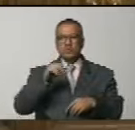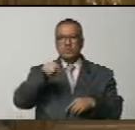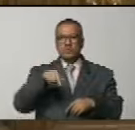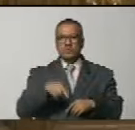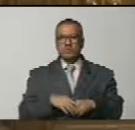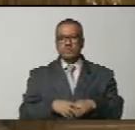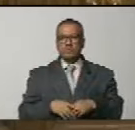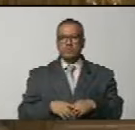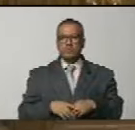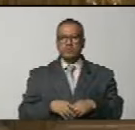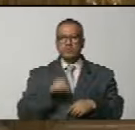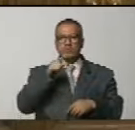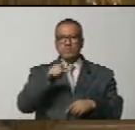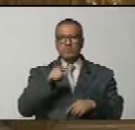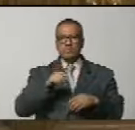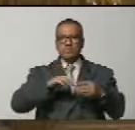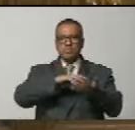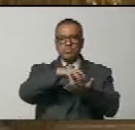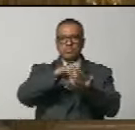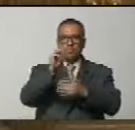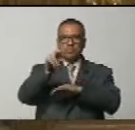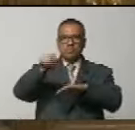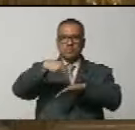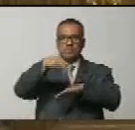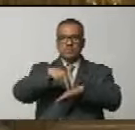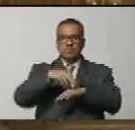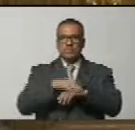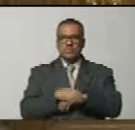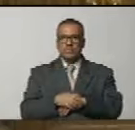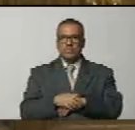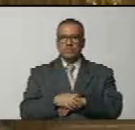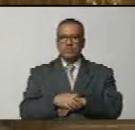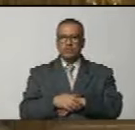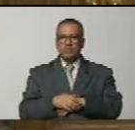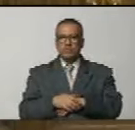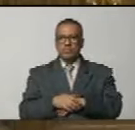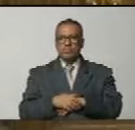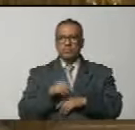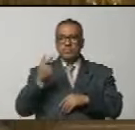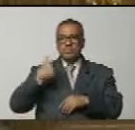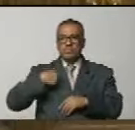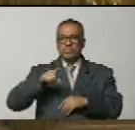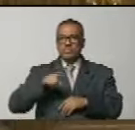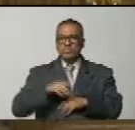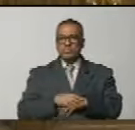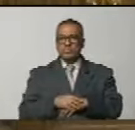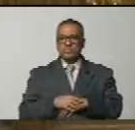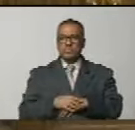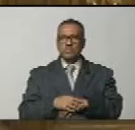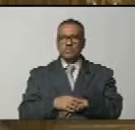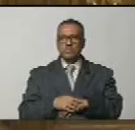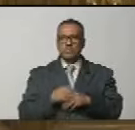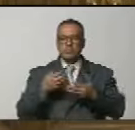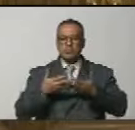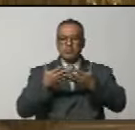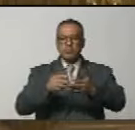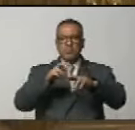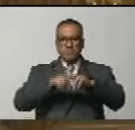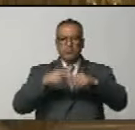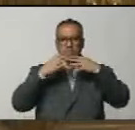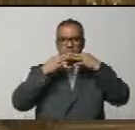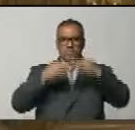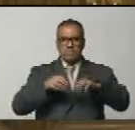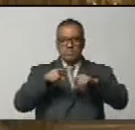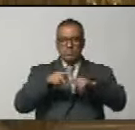eso es que esta plenaria, esta asamblea nacional, quiere dejar sentado y